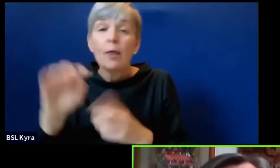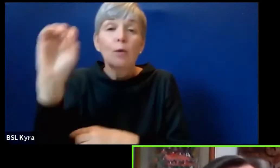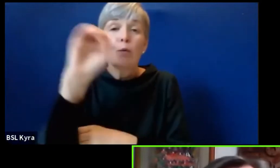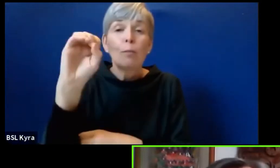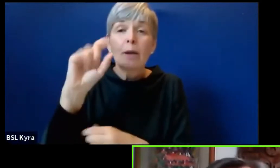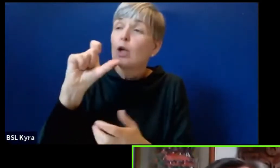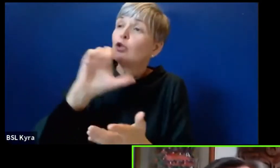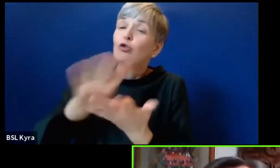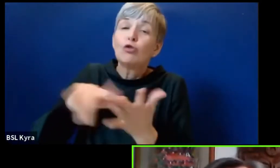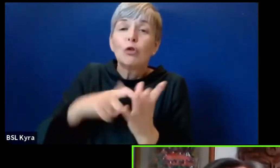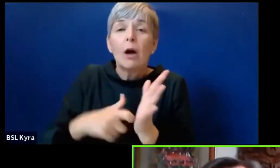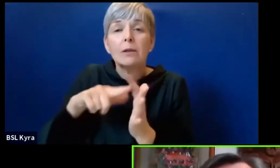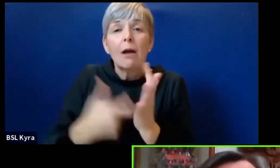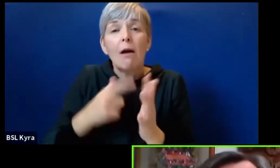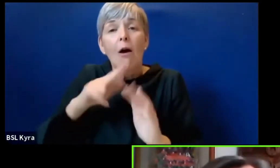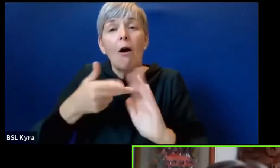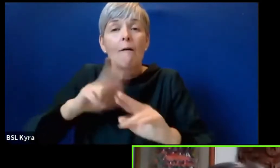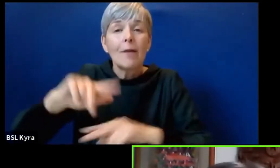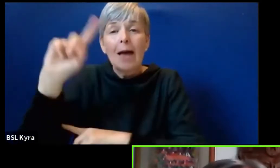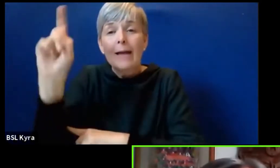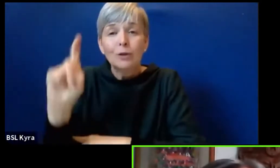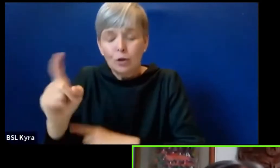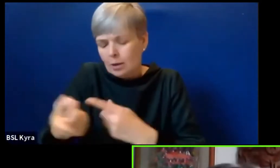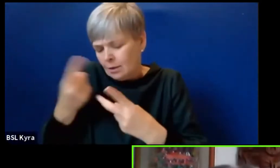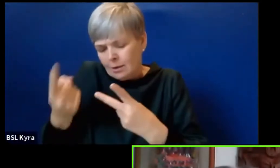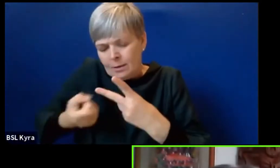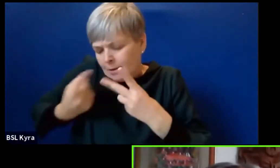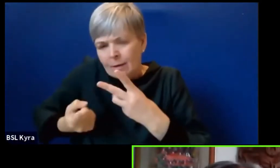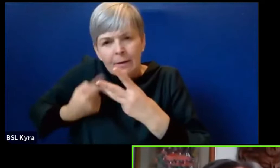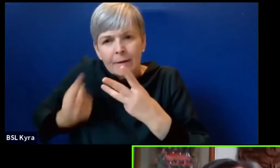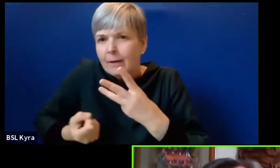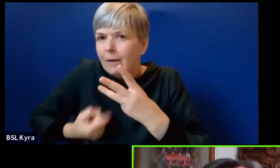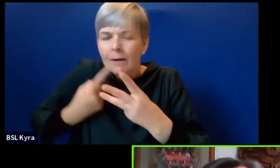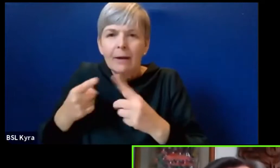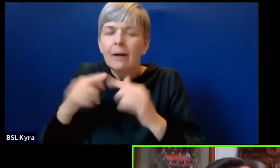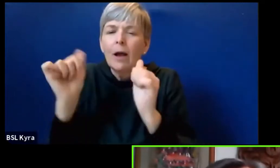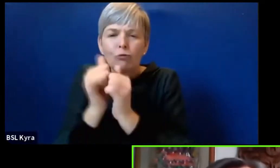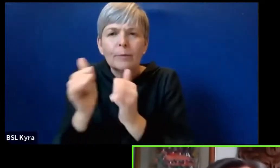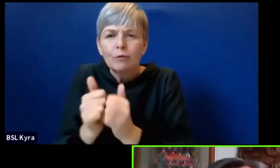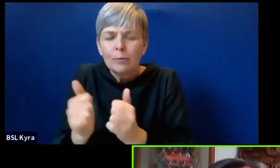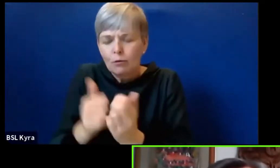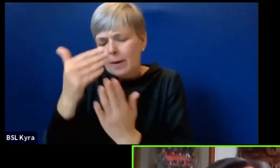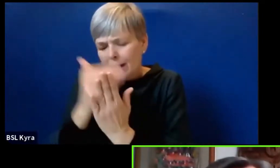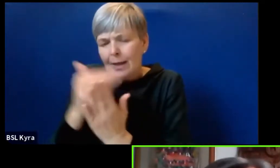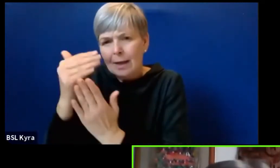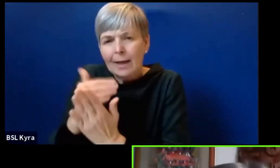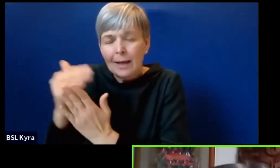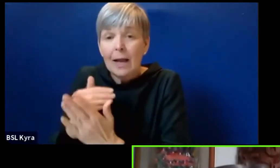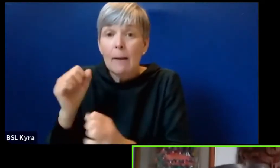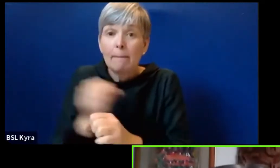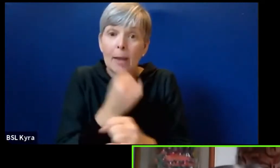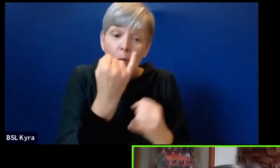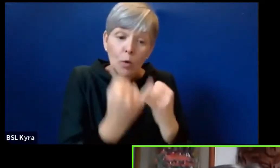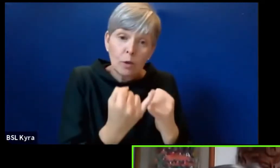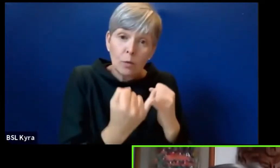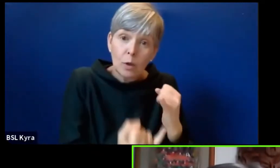no nos acercamos a tener las metas y los resultados que se dice perseguir a